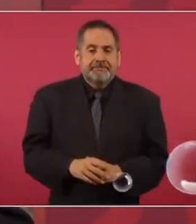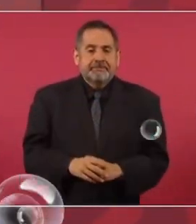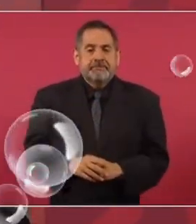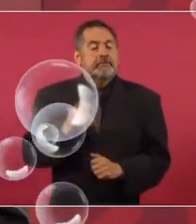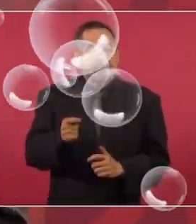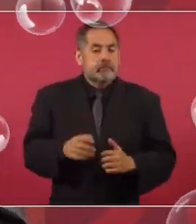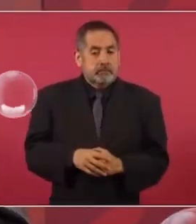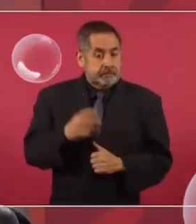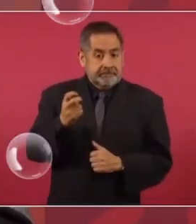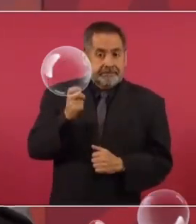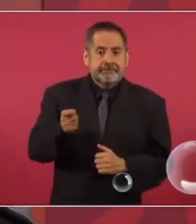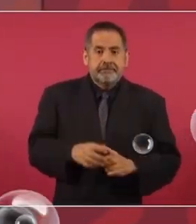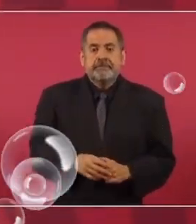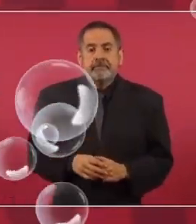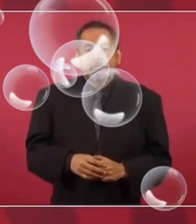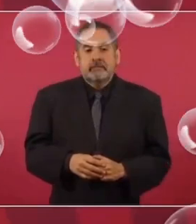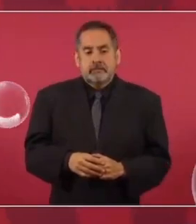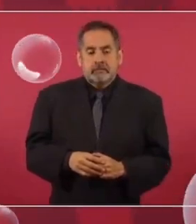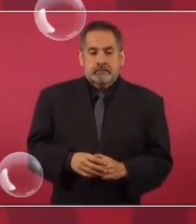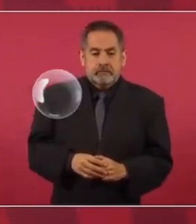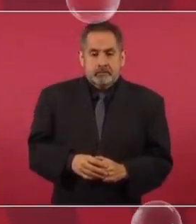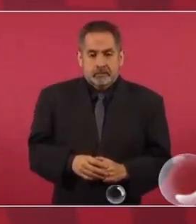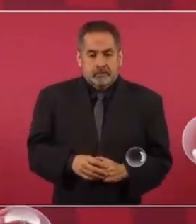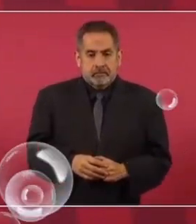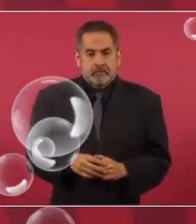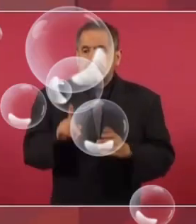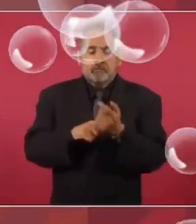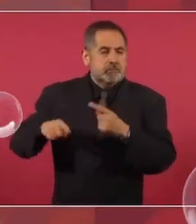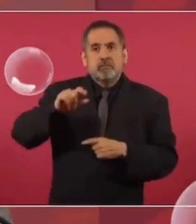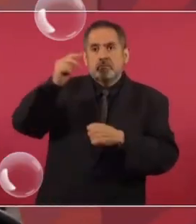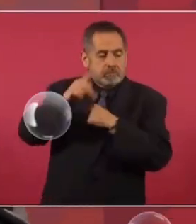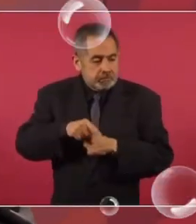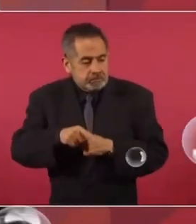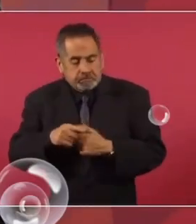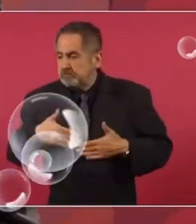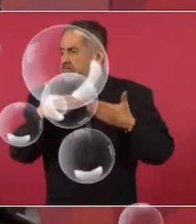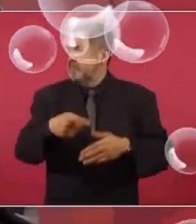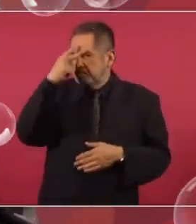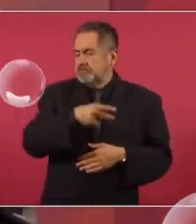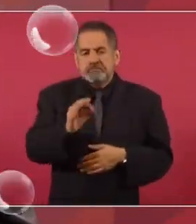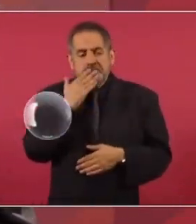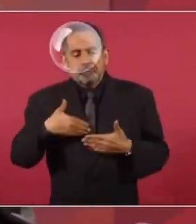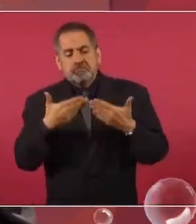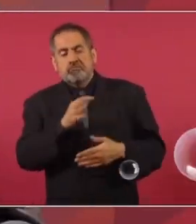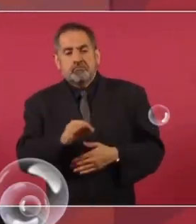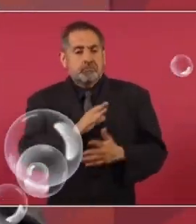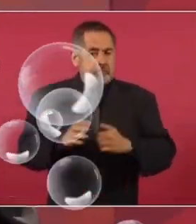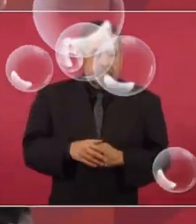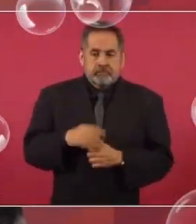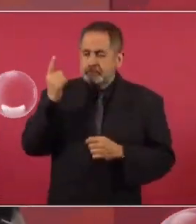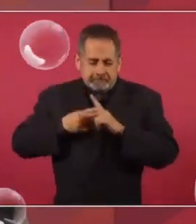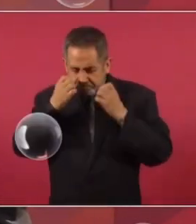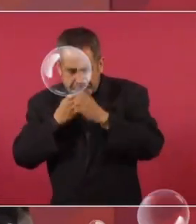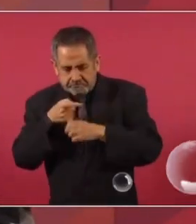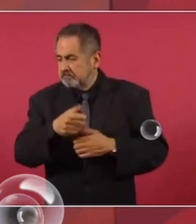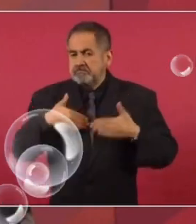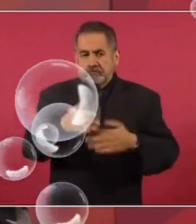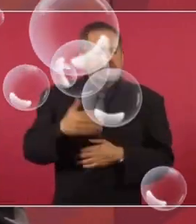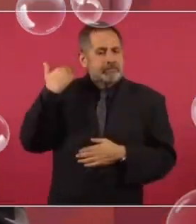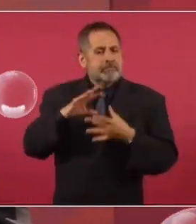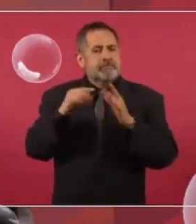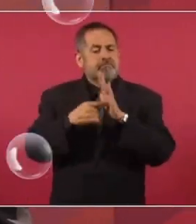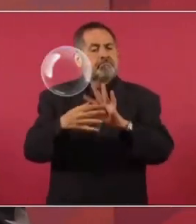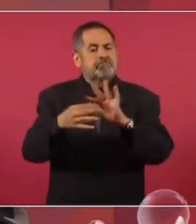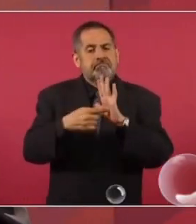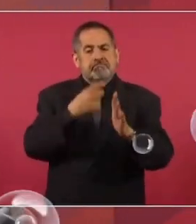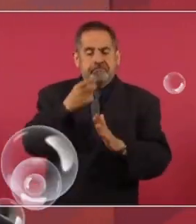Entonces, eso es lo que hace confiable a México. Todos los análisis. Les comenté